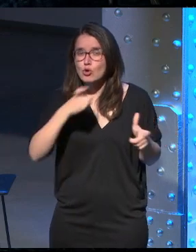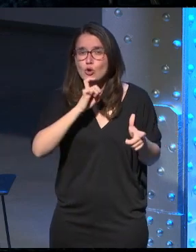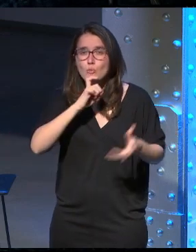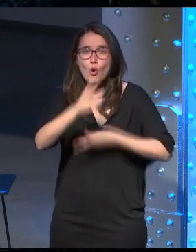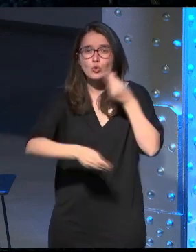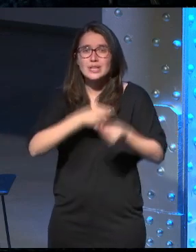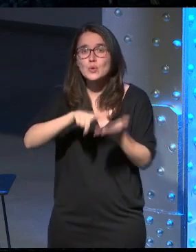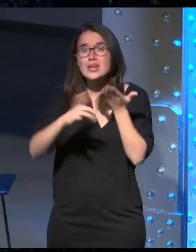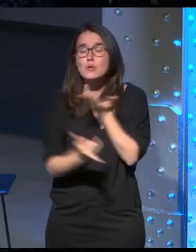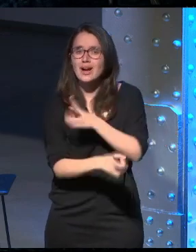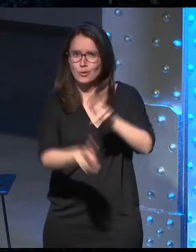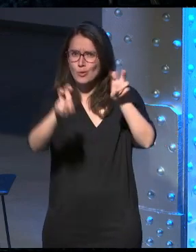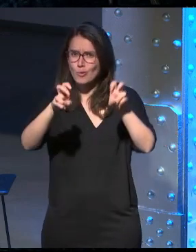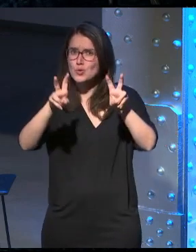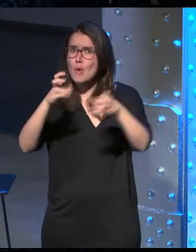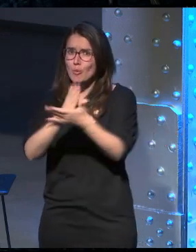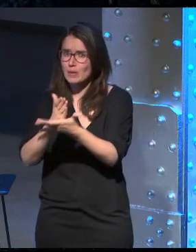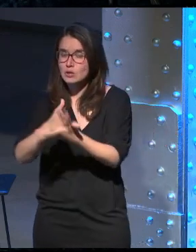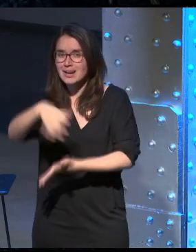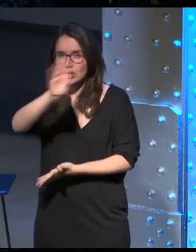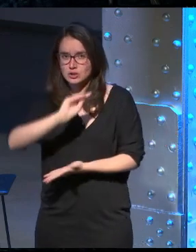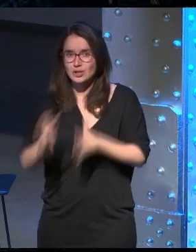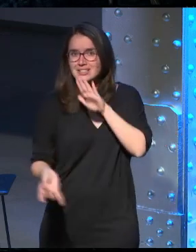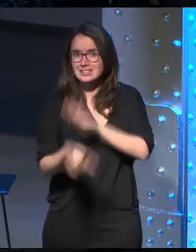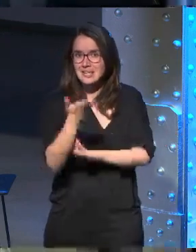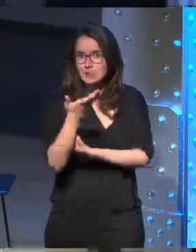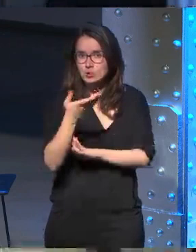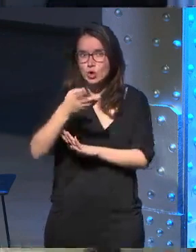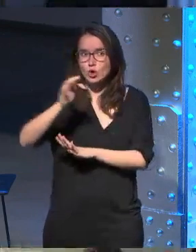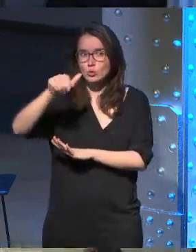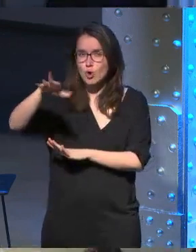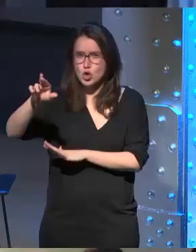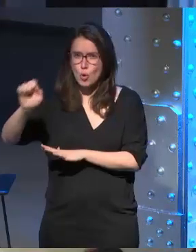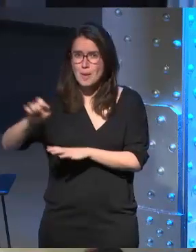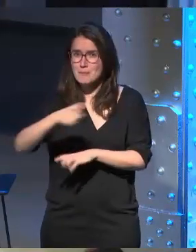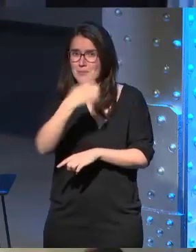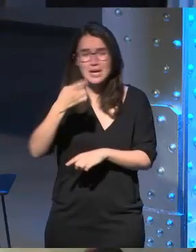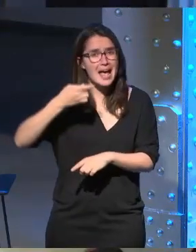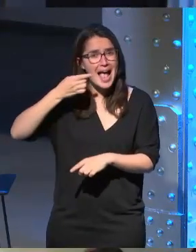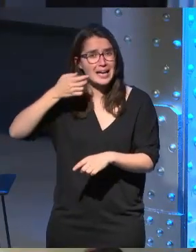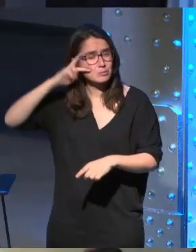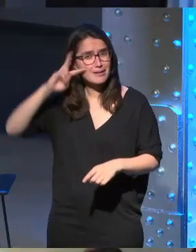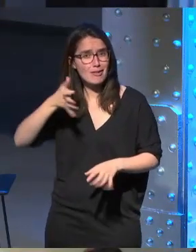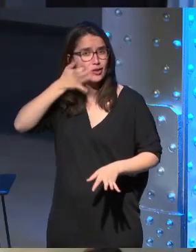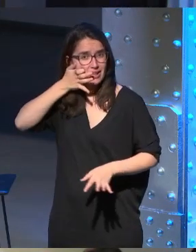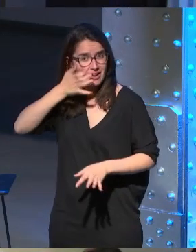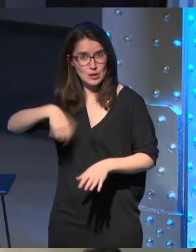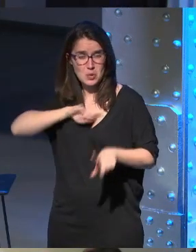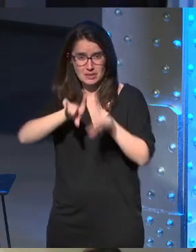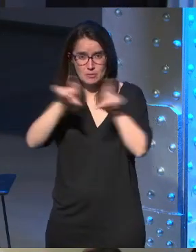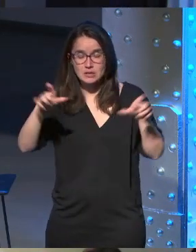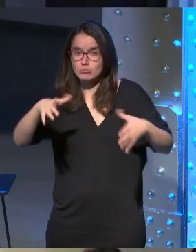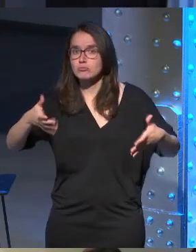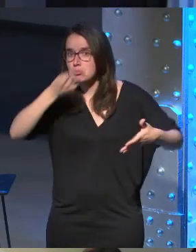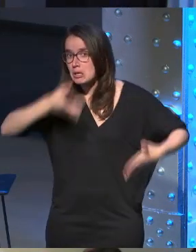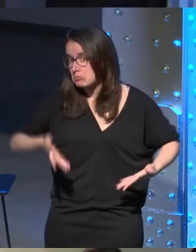utilizar un lenguaje nuevo en un nuevo medio para que lo entendiese entonces creamos Tomorrow la primera experiencia original de Future Lighthouse y bueno